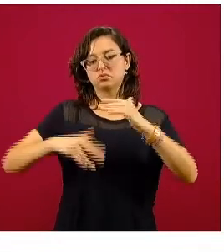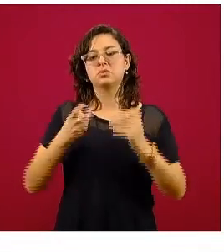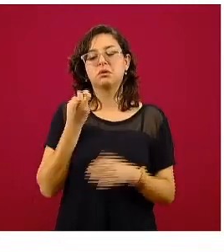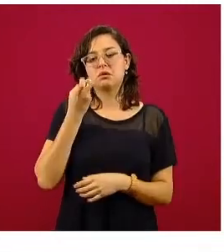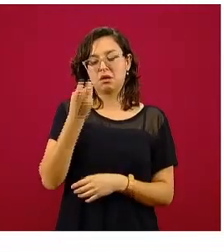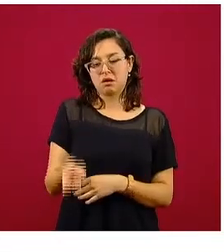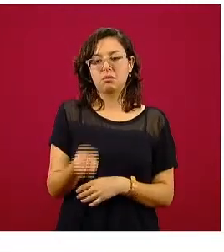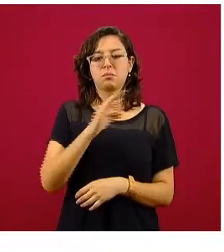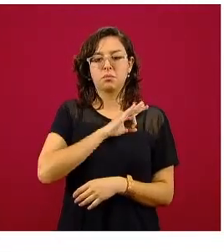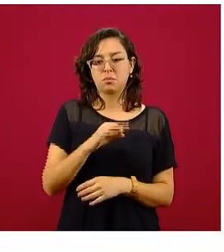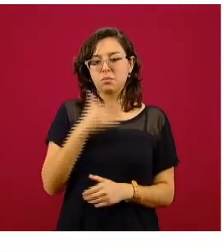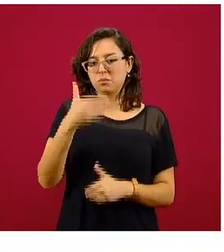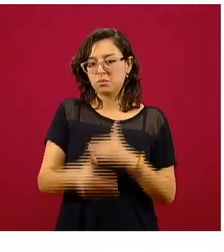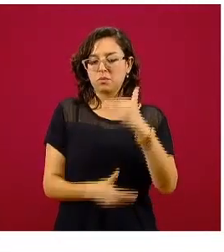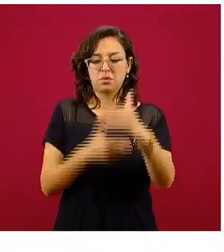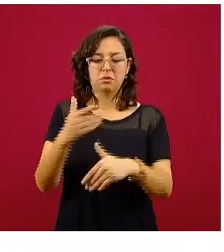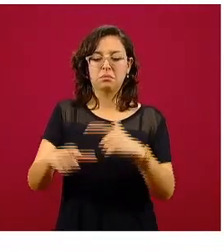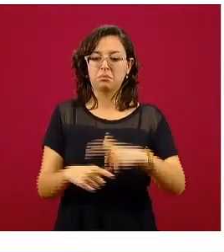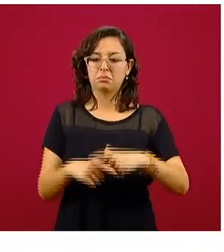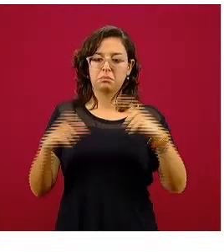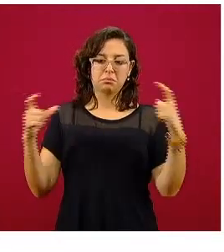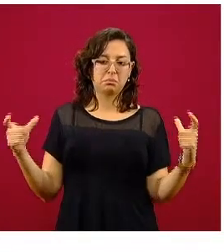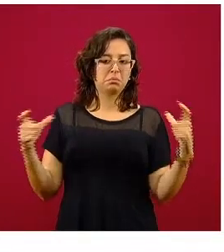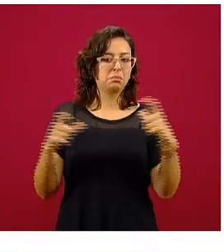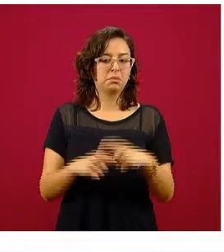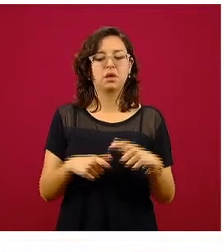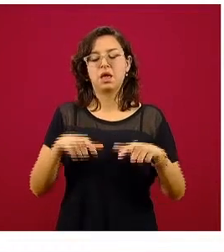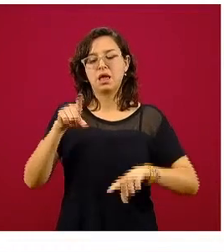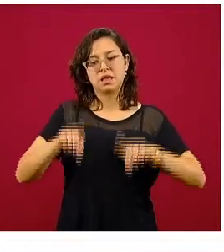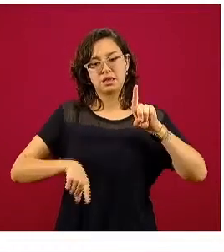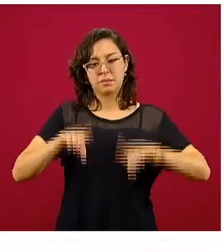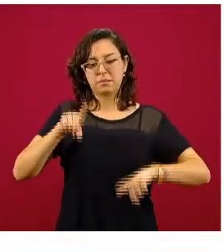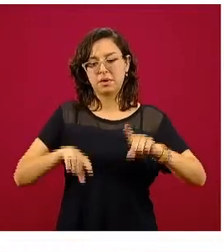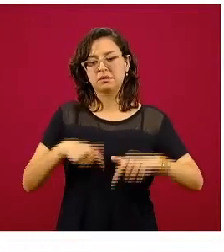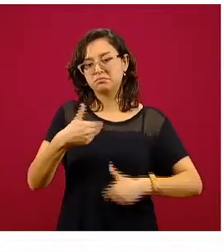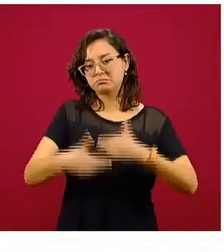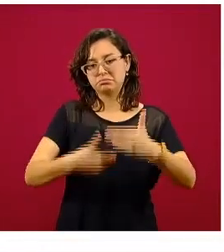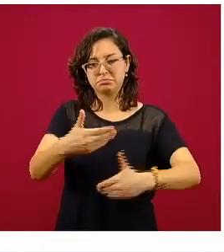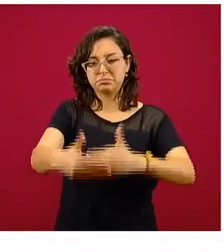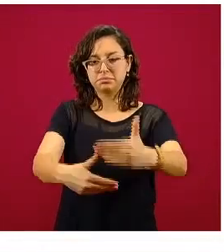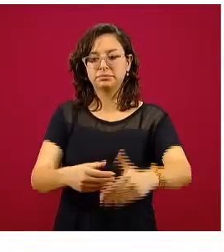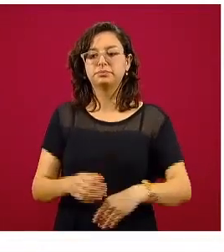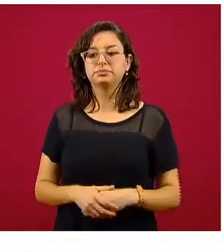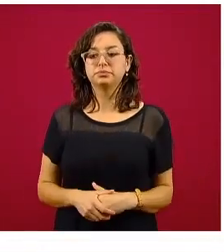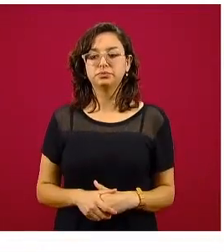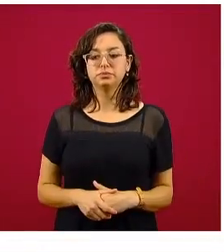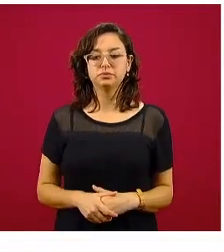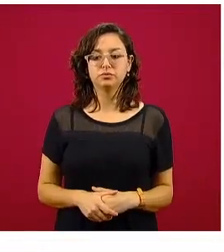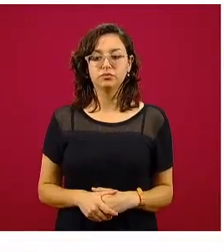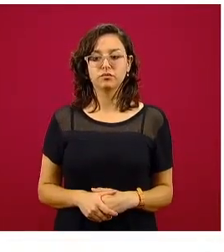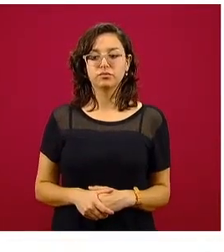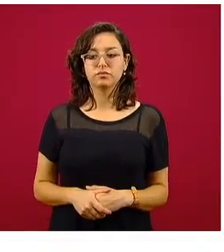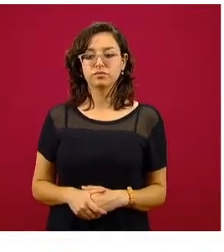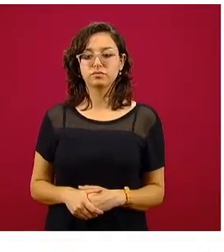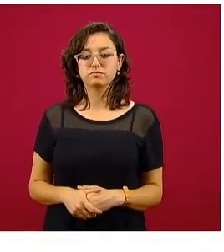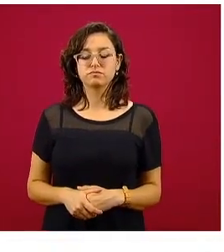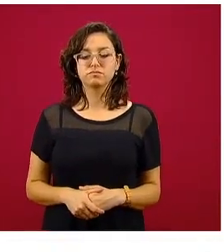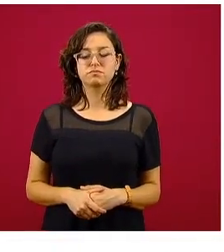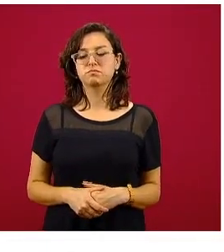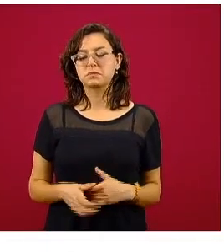eso podrá continuar incrementándose en la medida de que continúen sucediendo. La siguiente diapositiva es